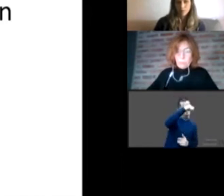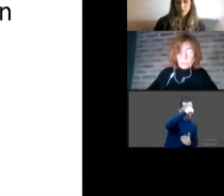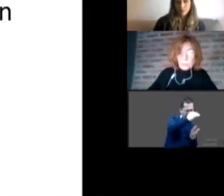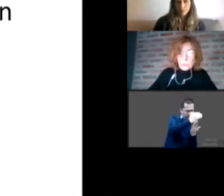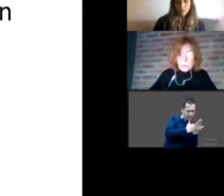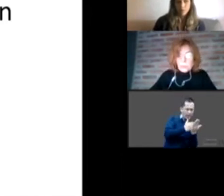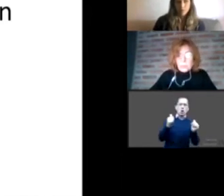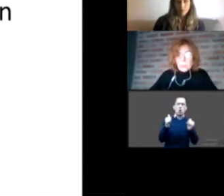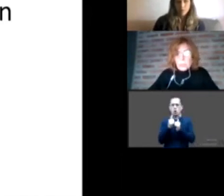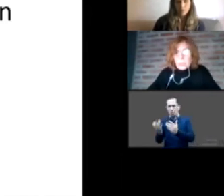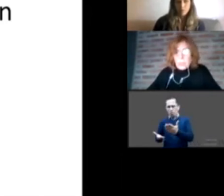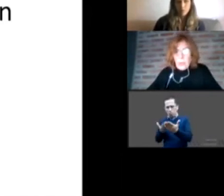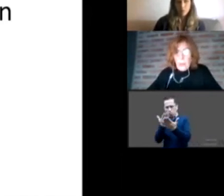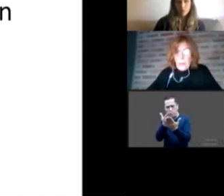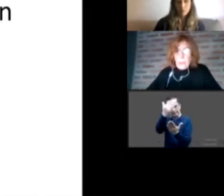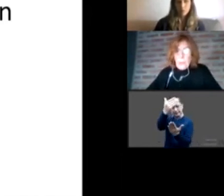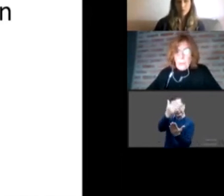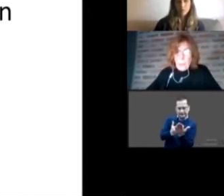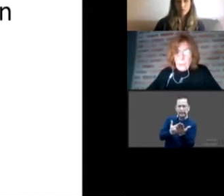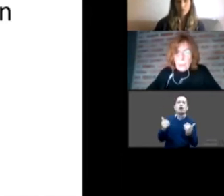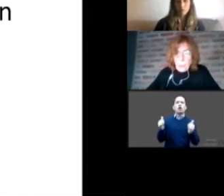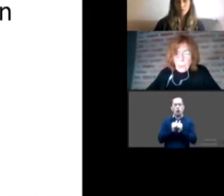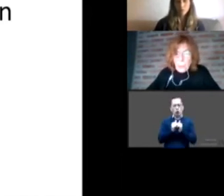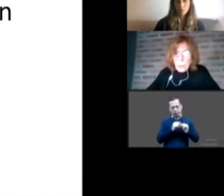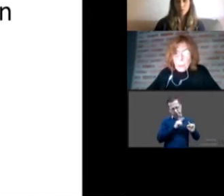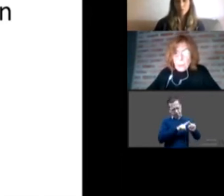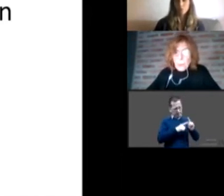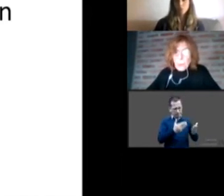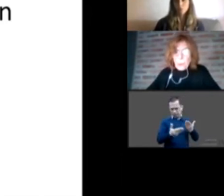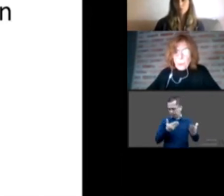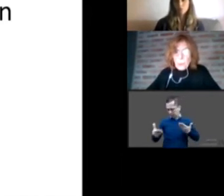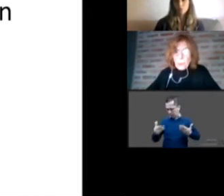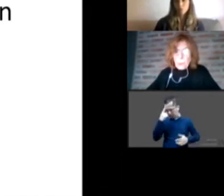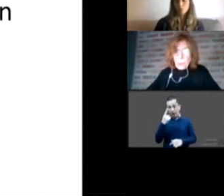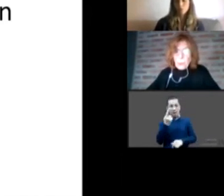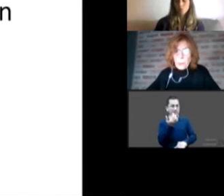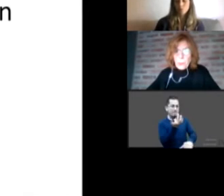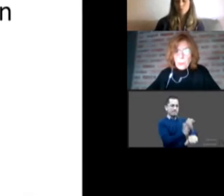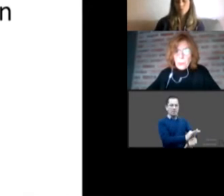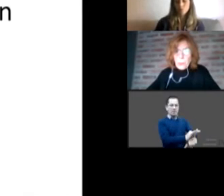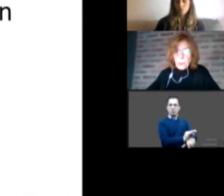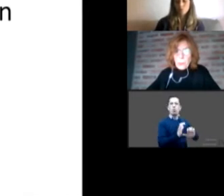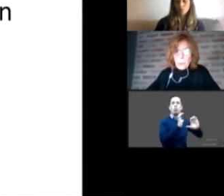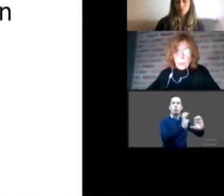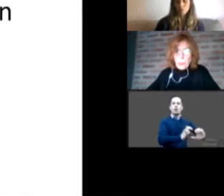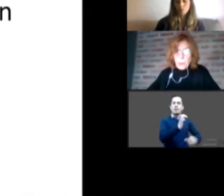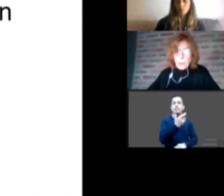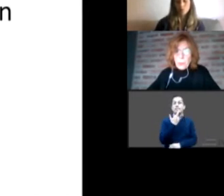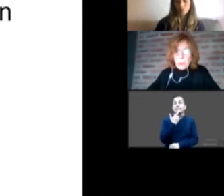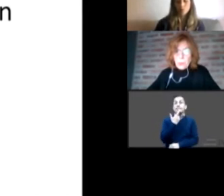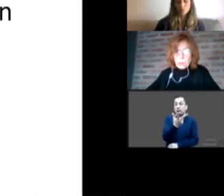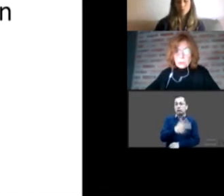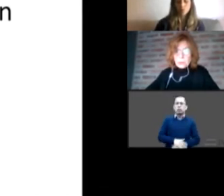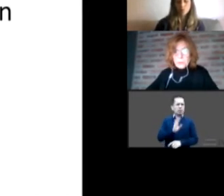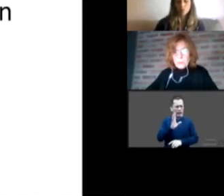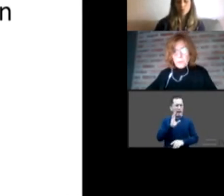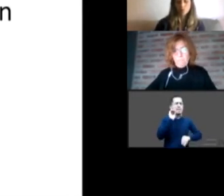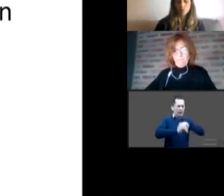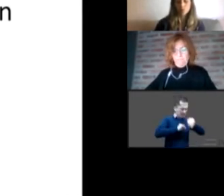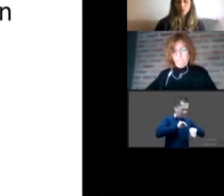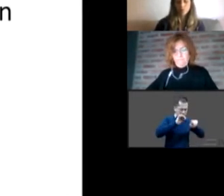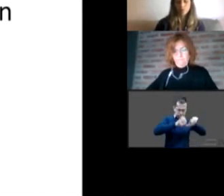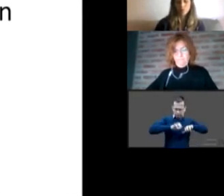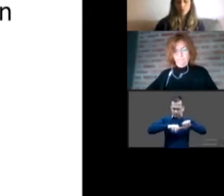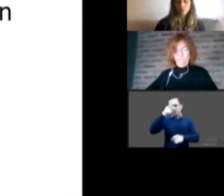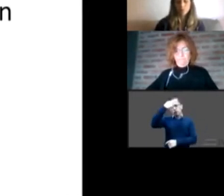se ha logrado muchísimo pero el paso al acto a la implementación se ha vuelto muy difícil